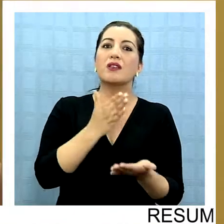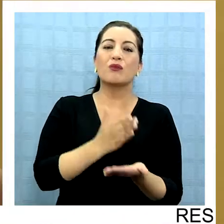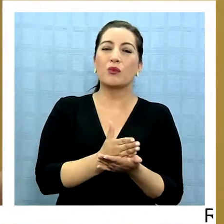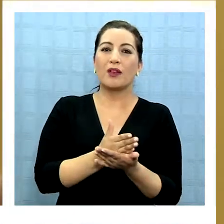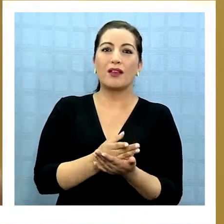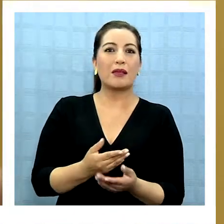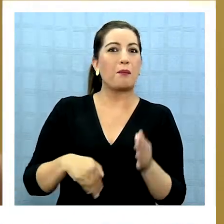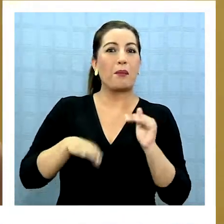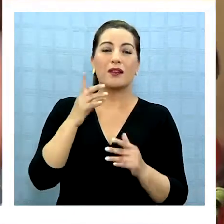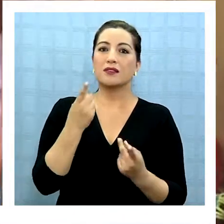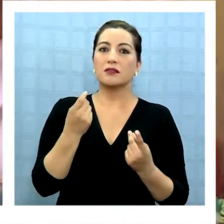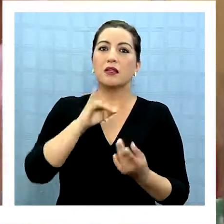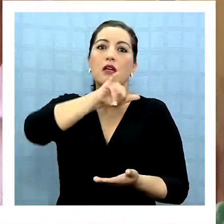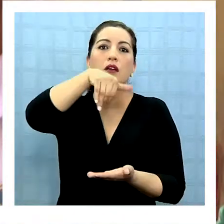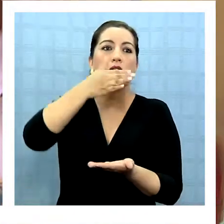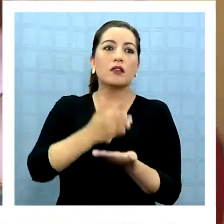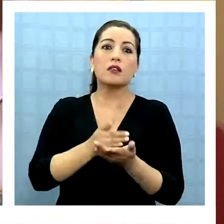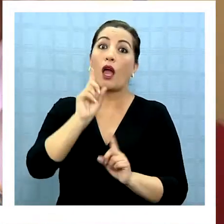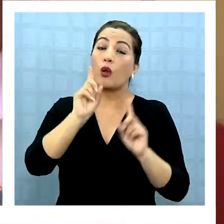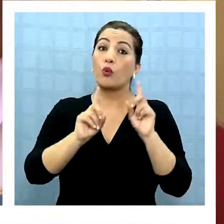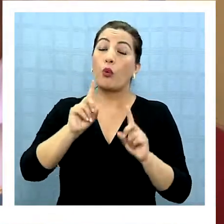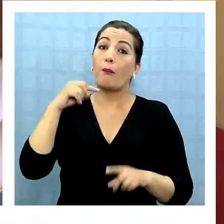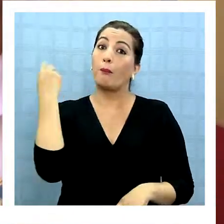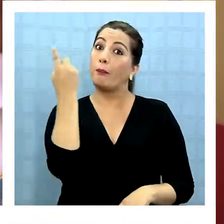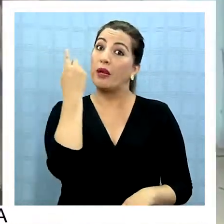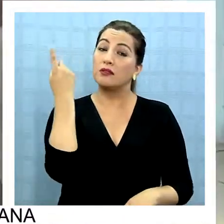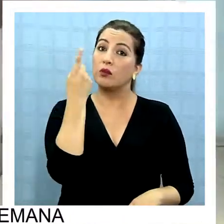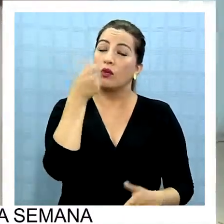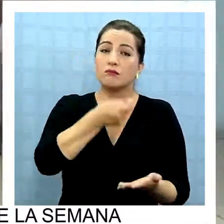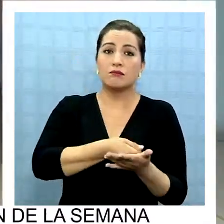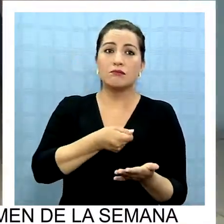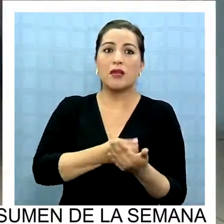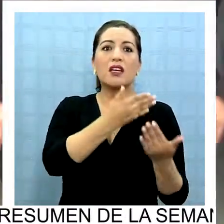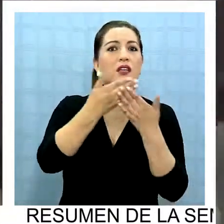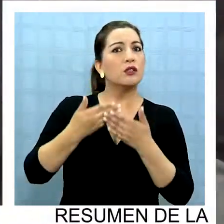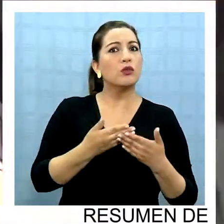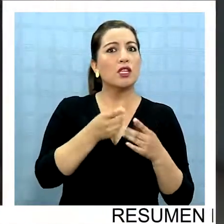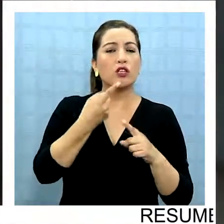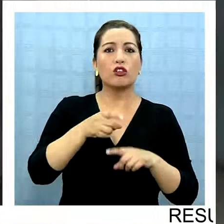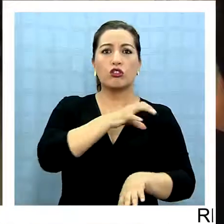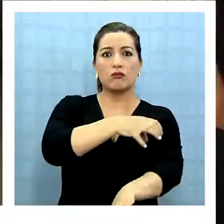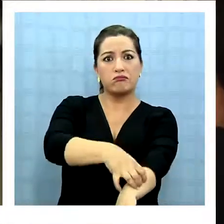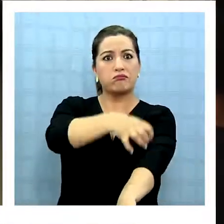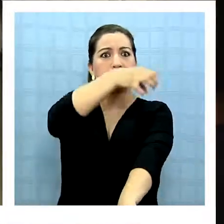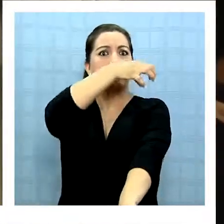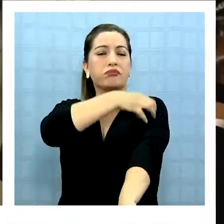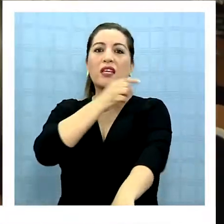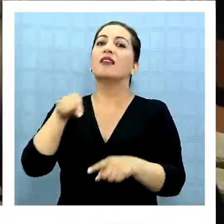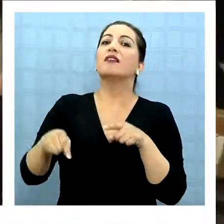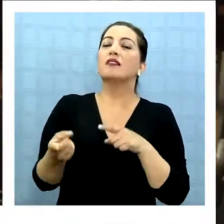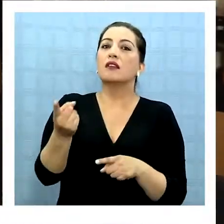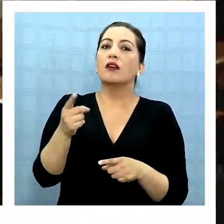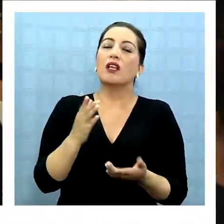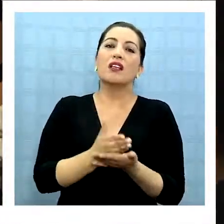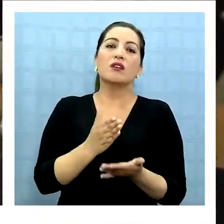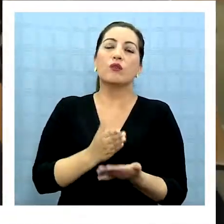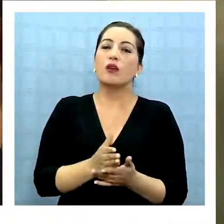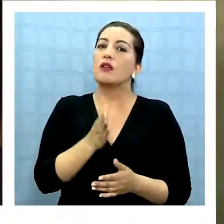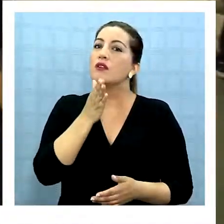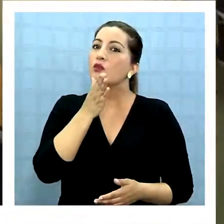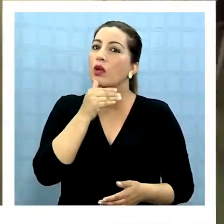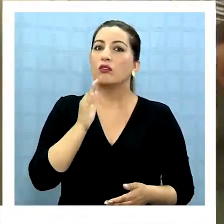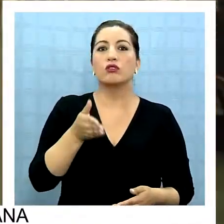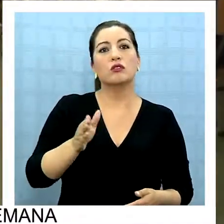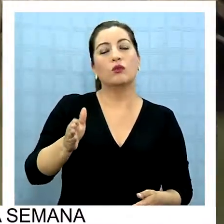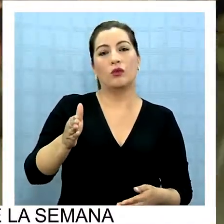de alta demanda, jardines que pasan a particular pagado, estudiantes que llegan de otra región, o que el establecimiento no tenga